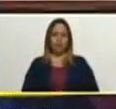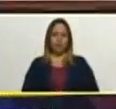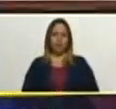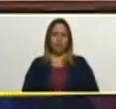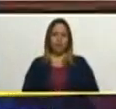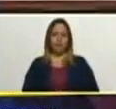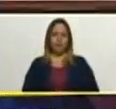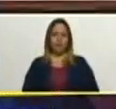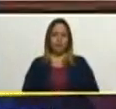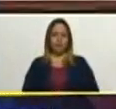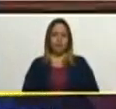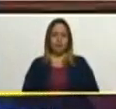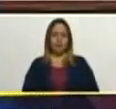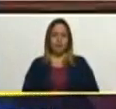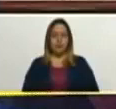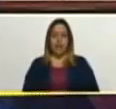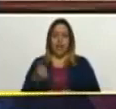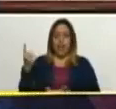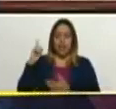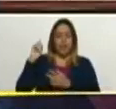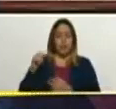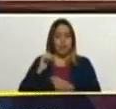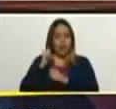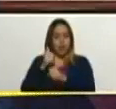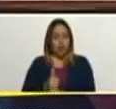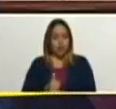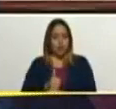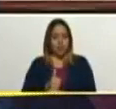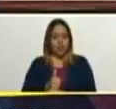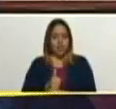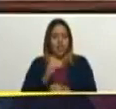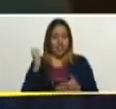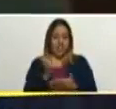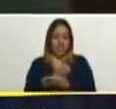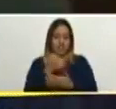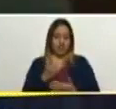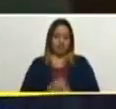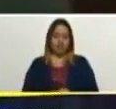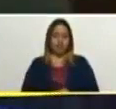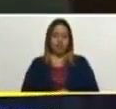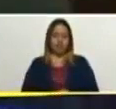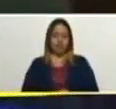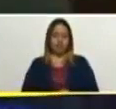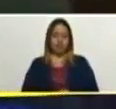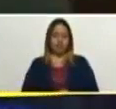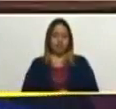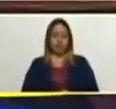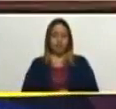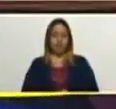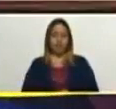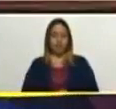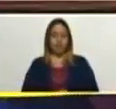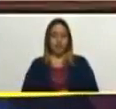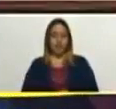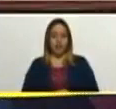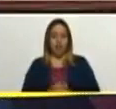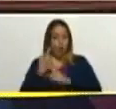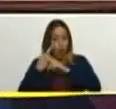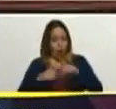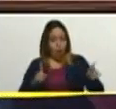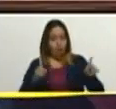Javier Bertucci, pastor también evangélico, correcto, el diputado Ucberroa,